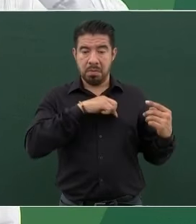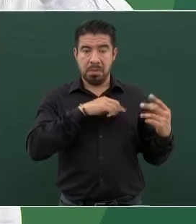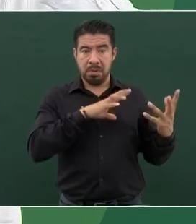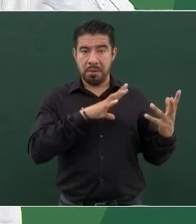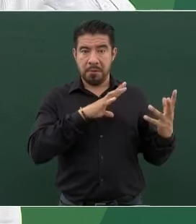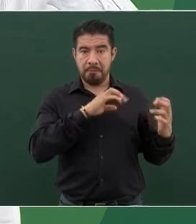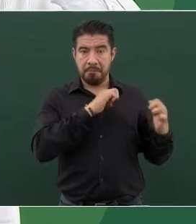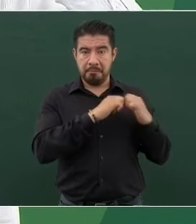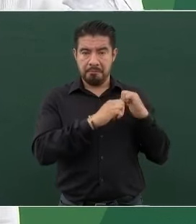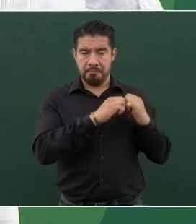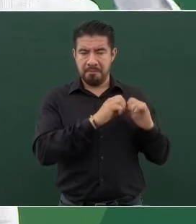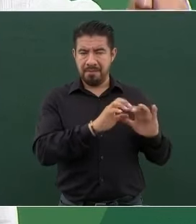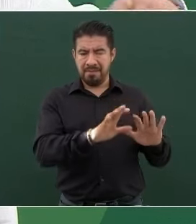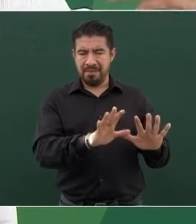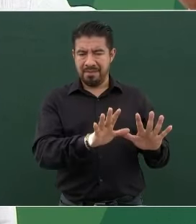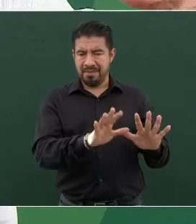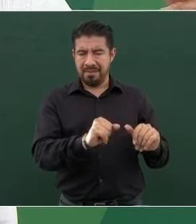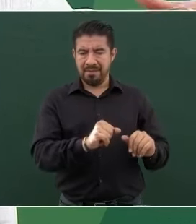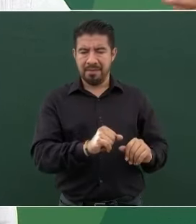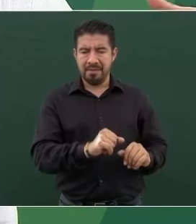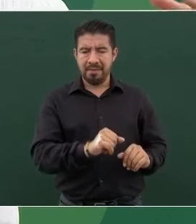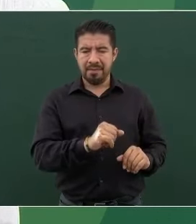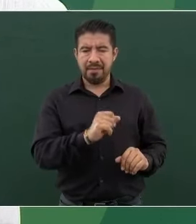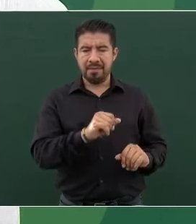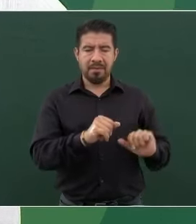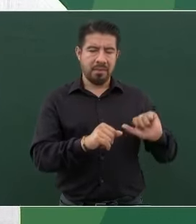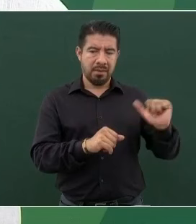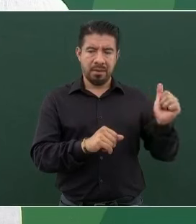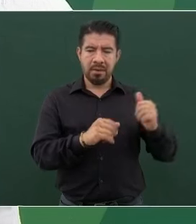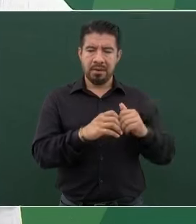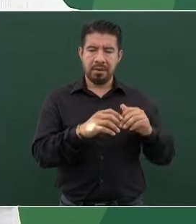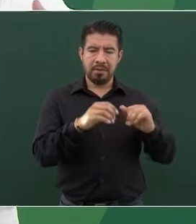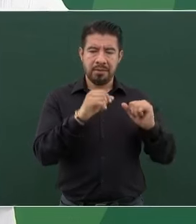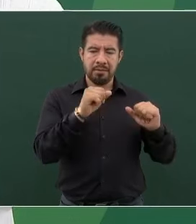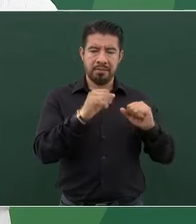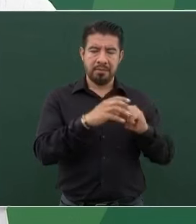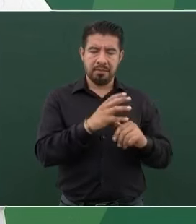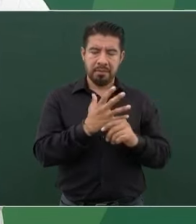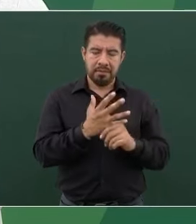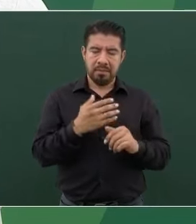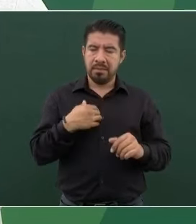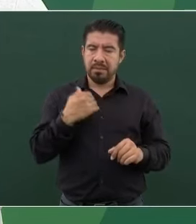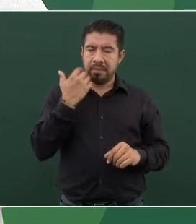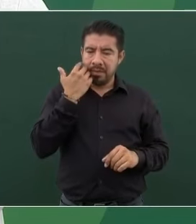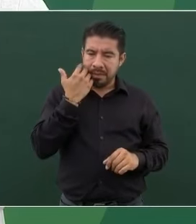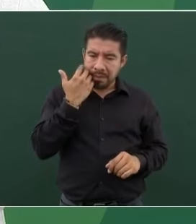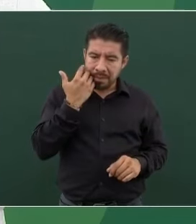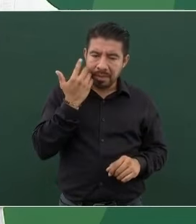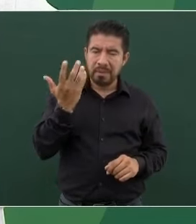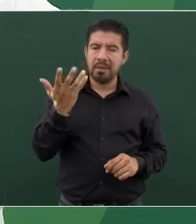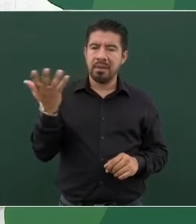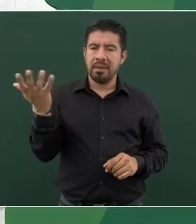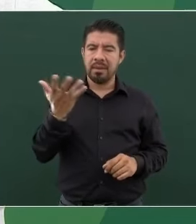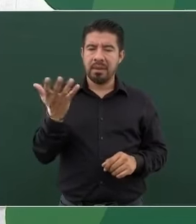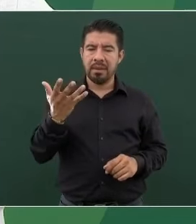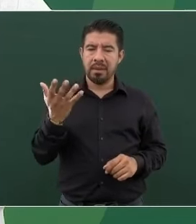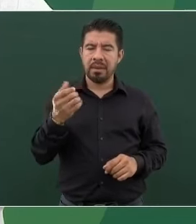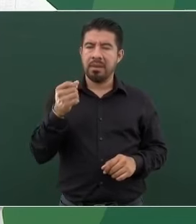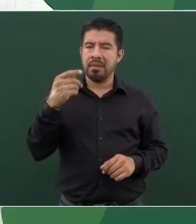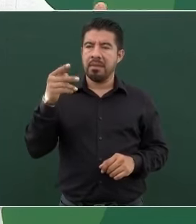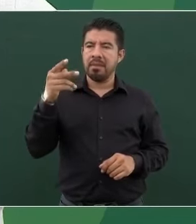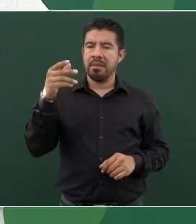otras manifestaciones en donde han querido bajarla y han roto